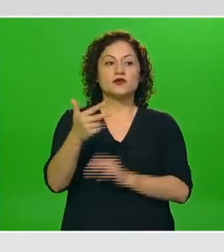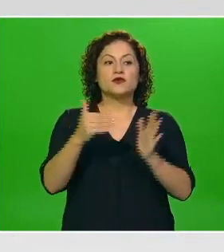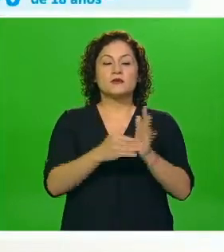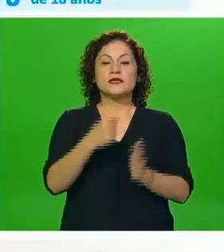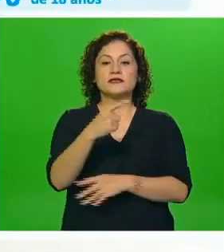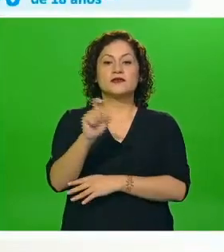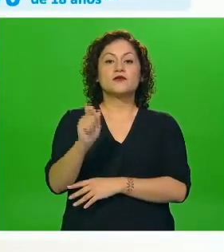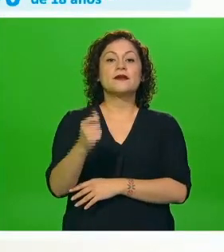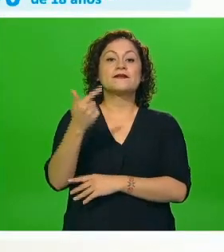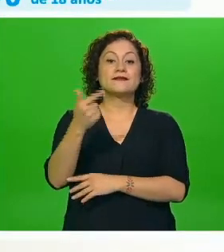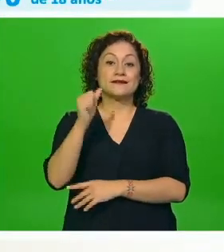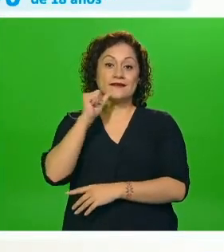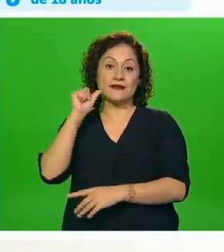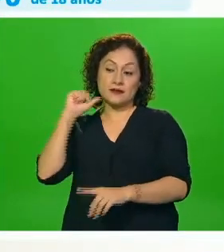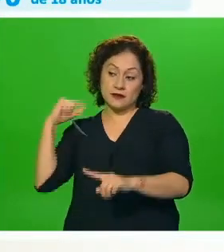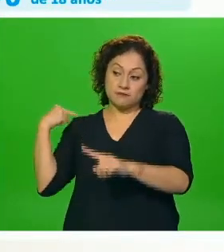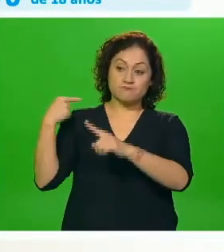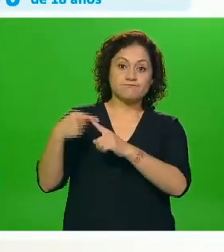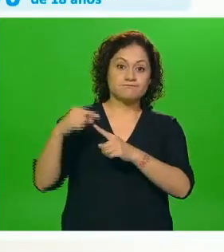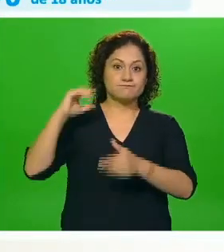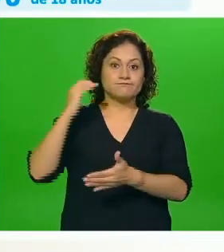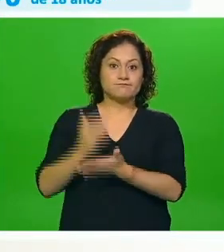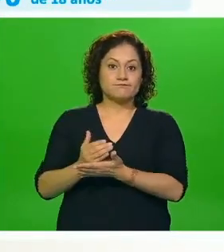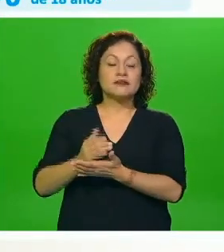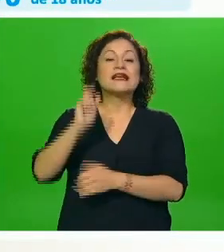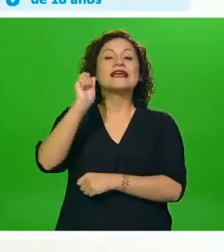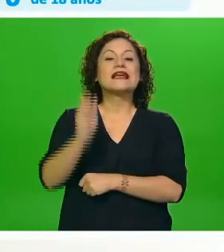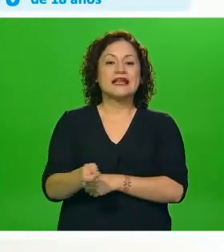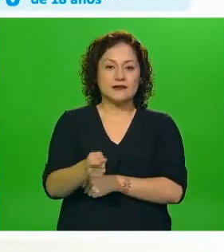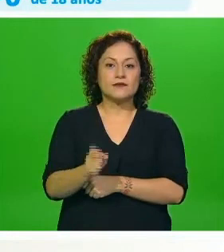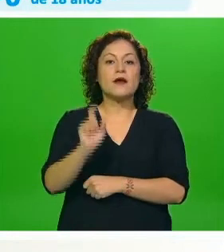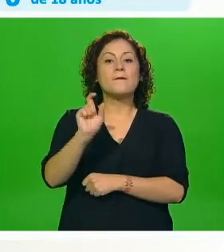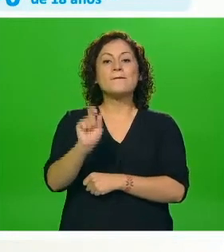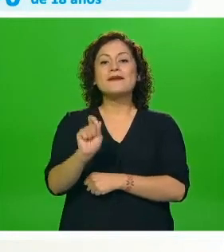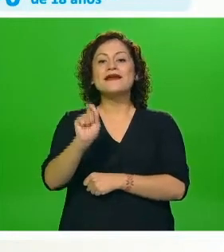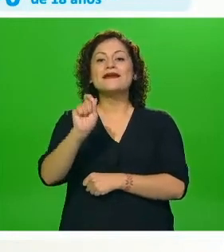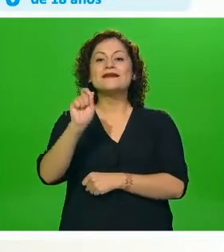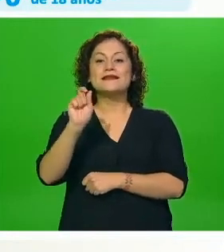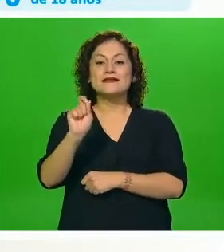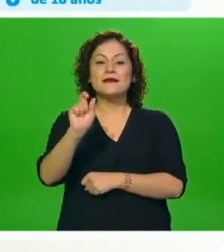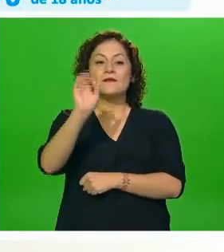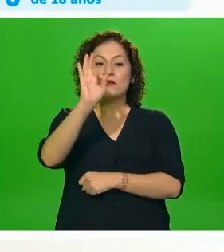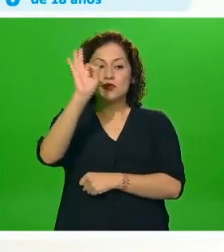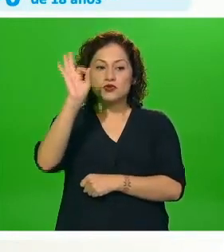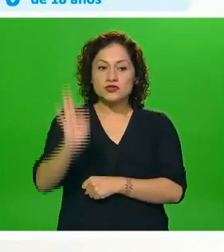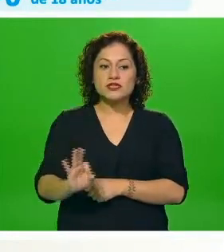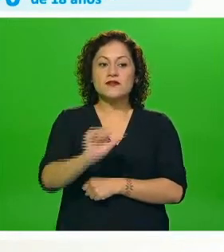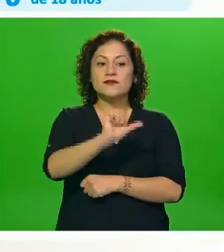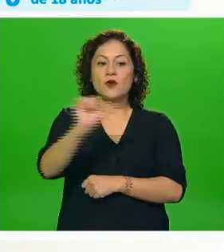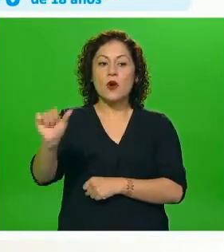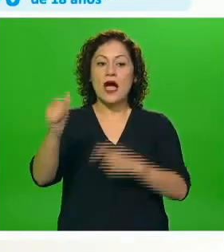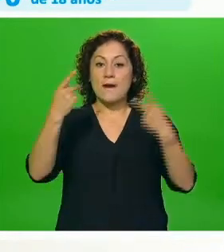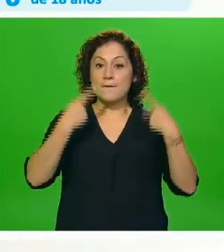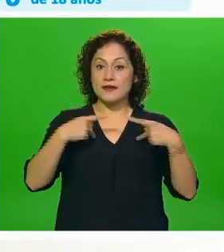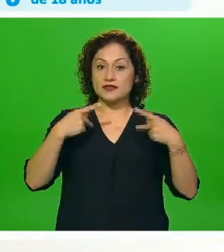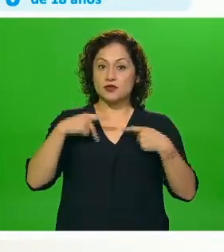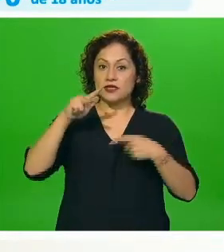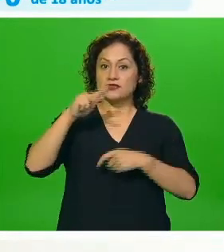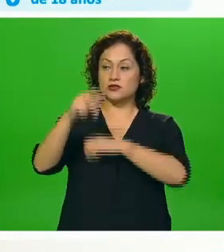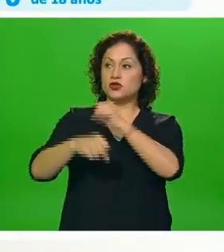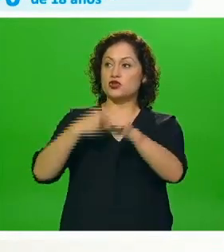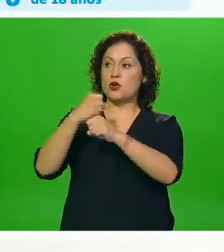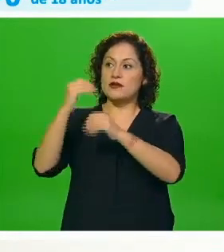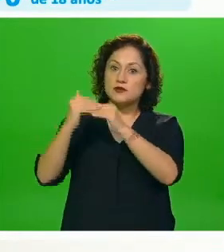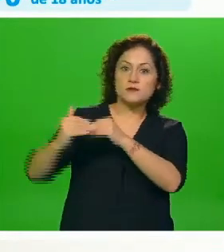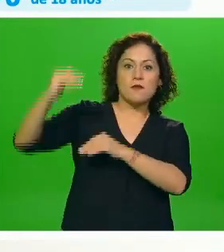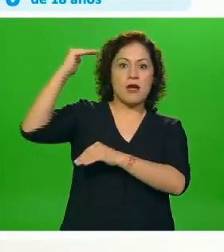corte de ayer y esto está representándonos ya al 20% de la población mayor de 18 años es decir la población que en este momento